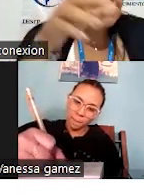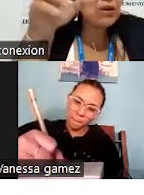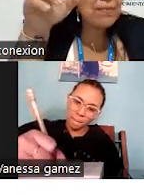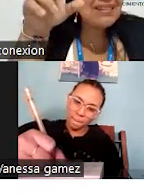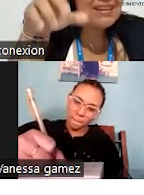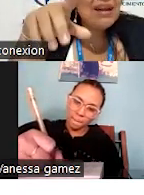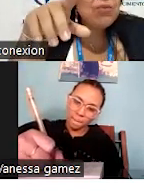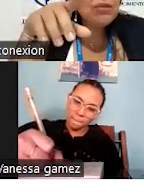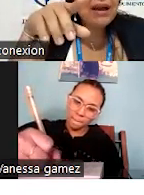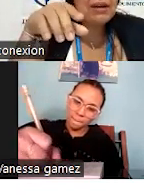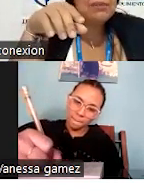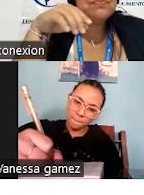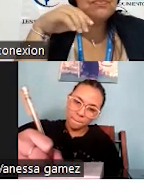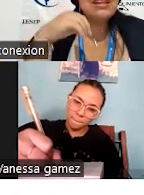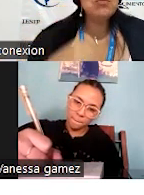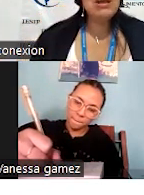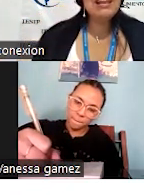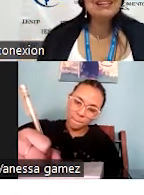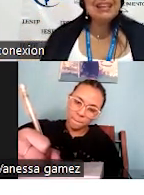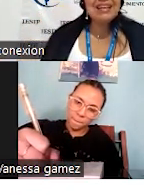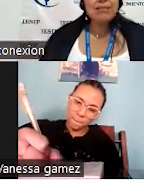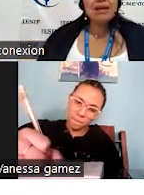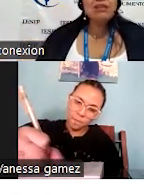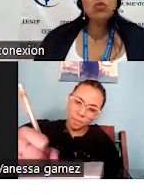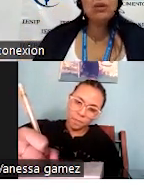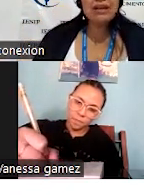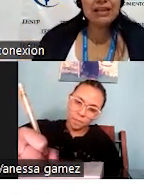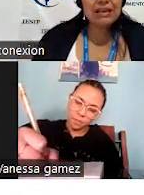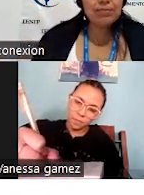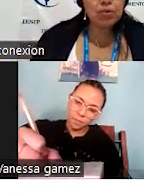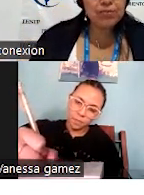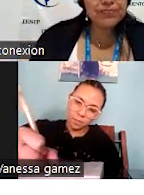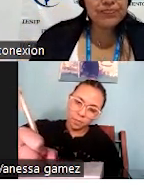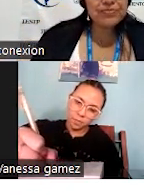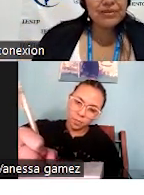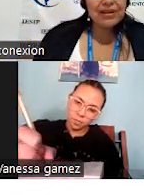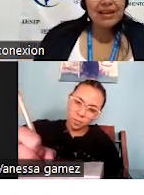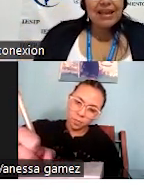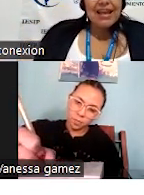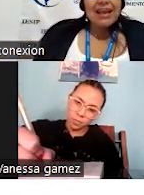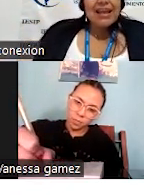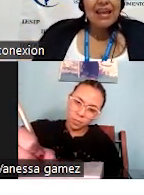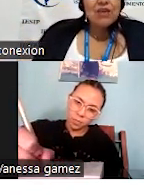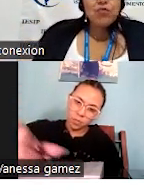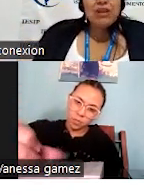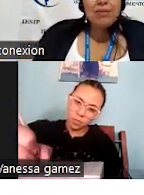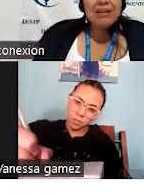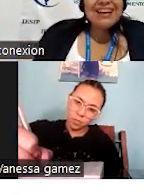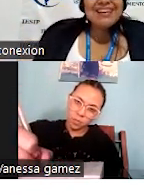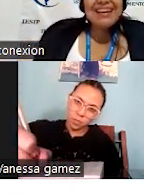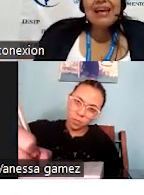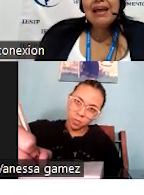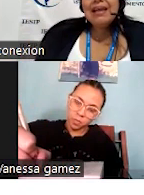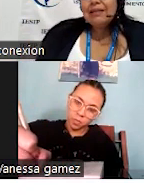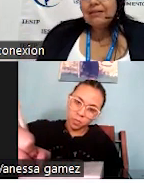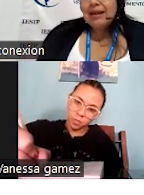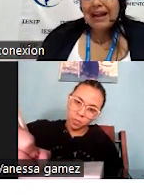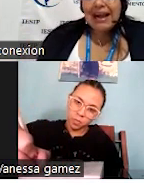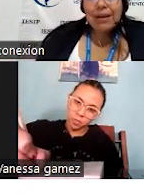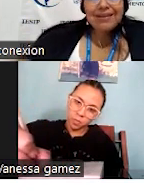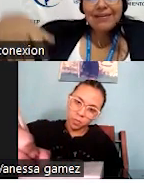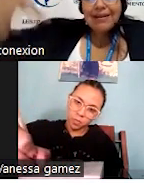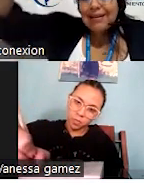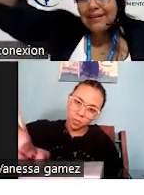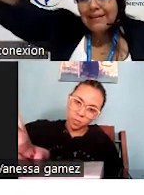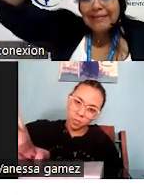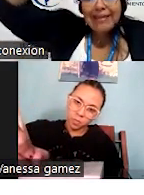Pero aparte del abordaje, tenemos el entrenamiento del equipo, es fundamental que el gerente,